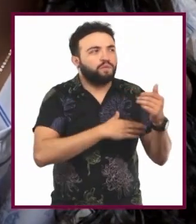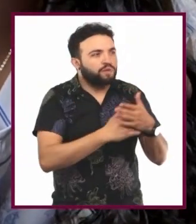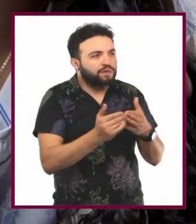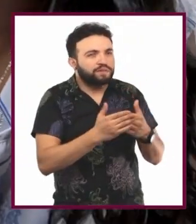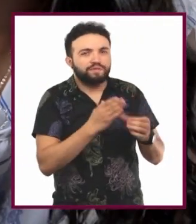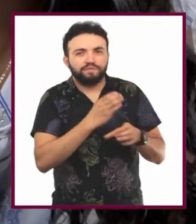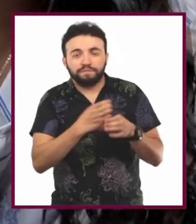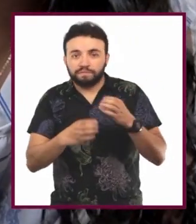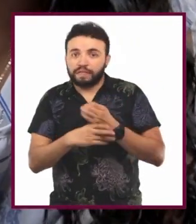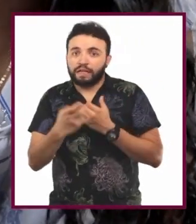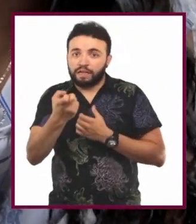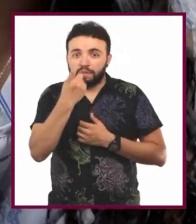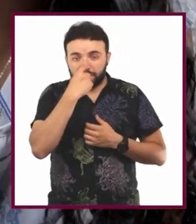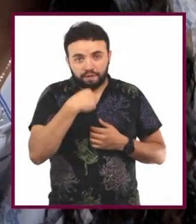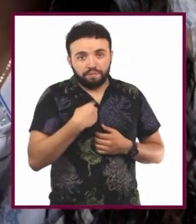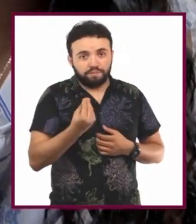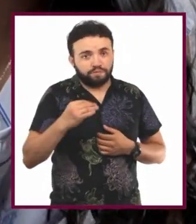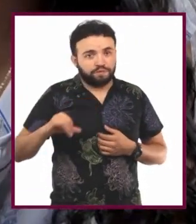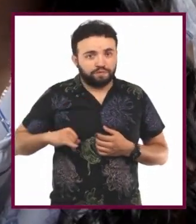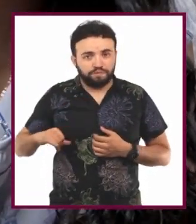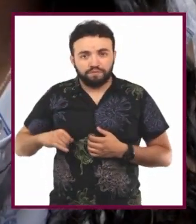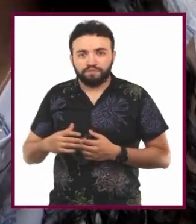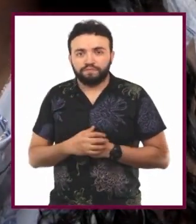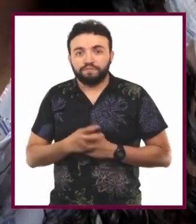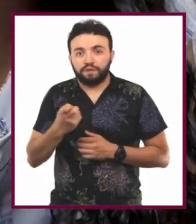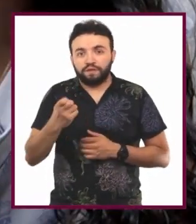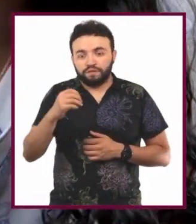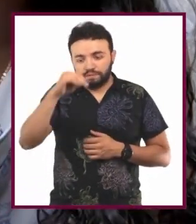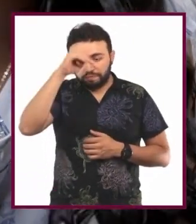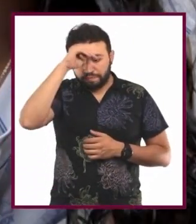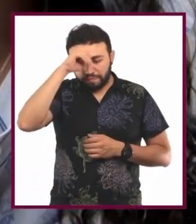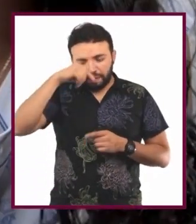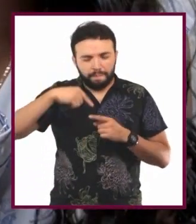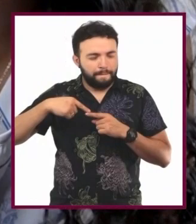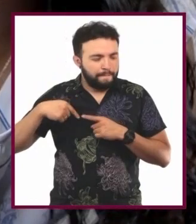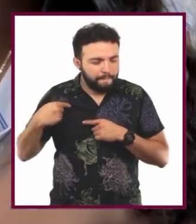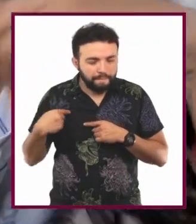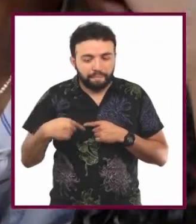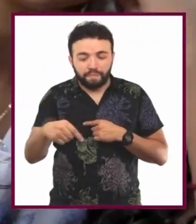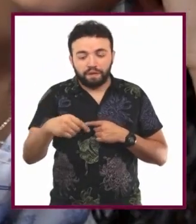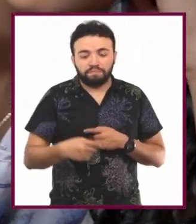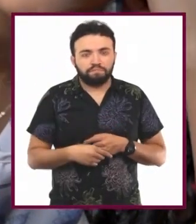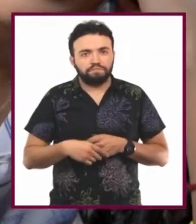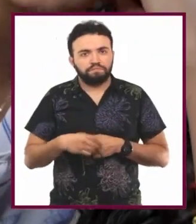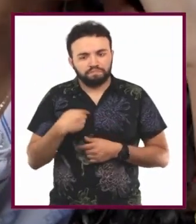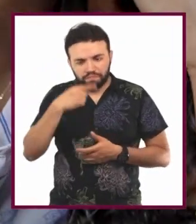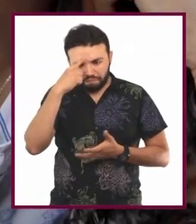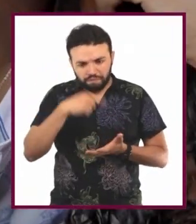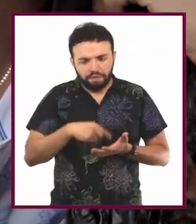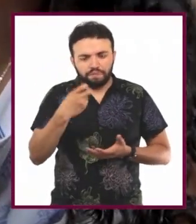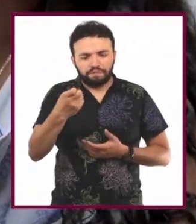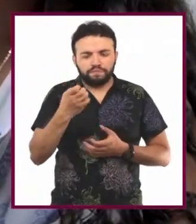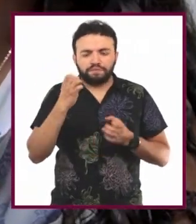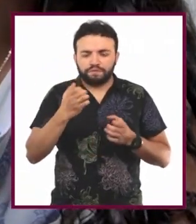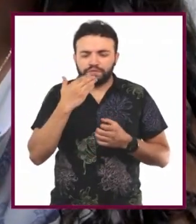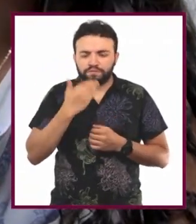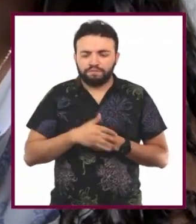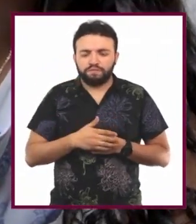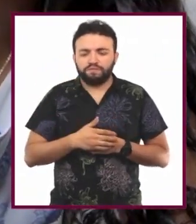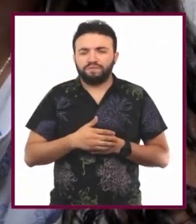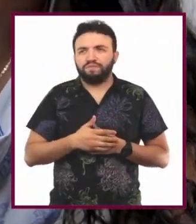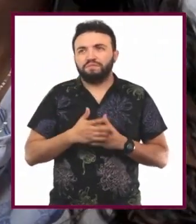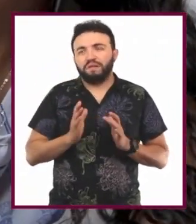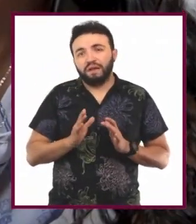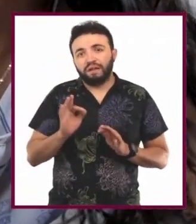moderno. Eso se me hace muy interesante y te marca para toda la vida. Eso también estaría bien. A lo mejor no es para todo mundo,